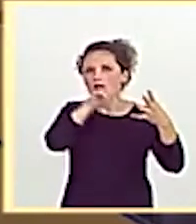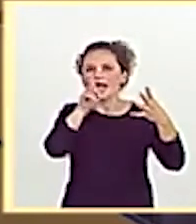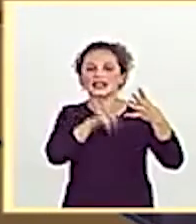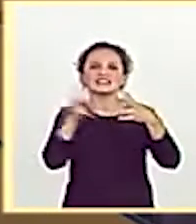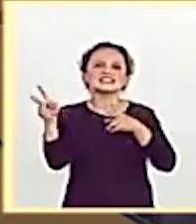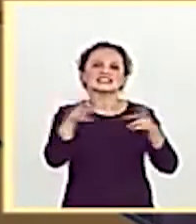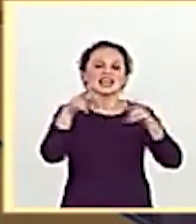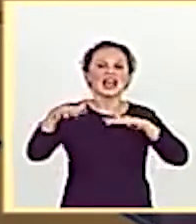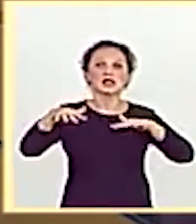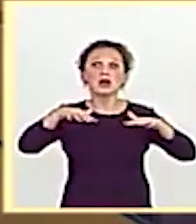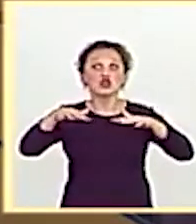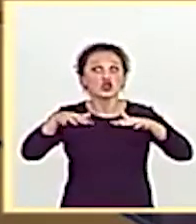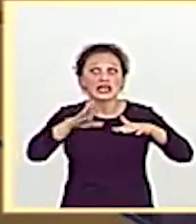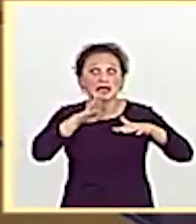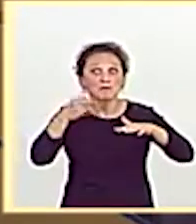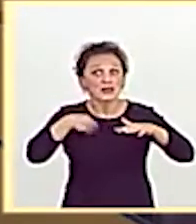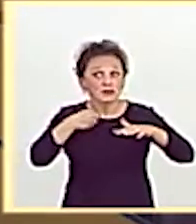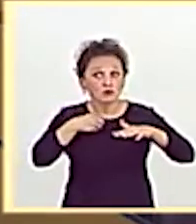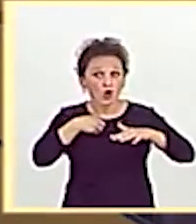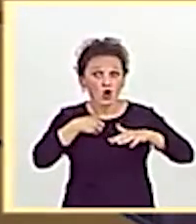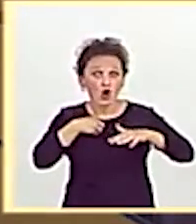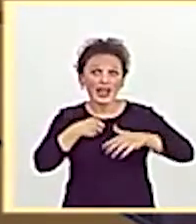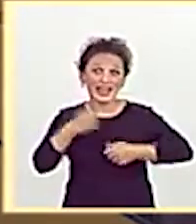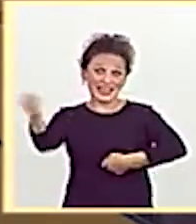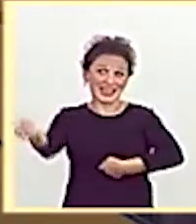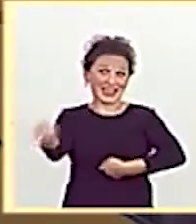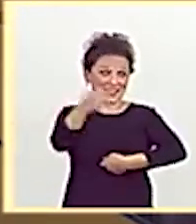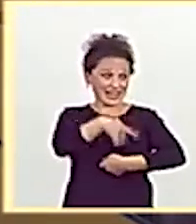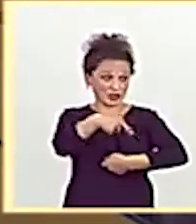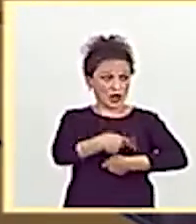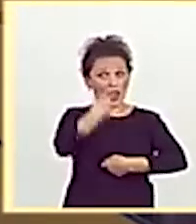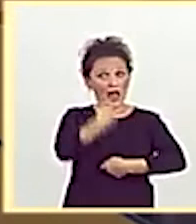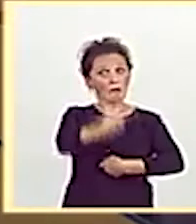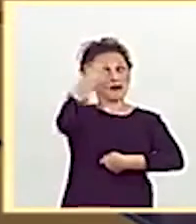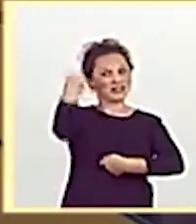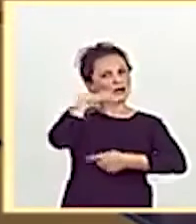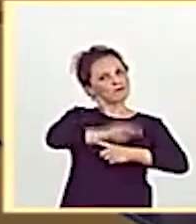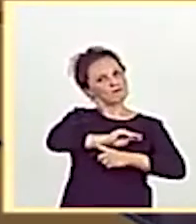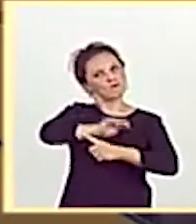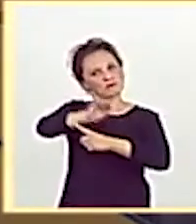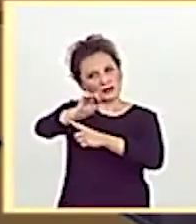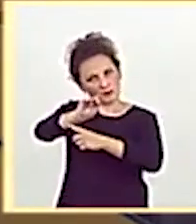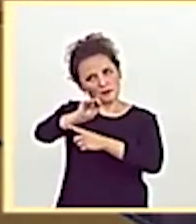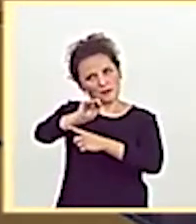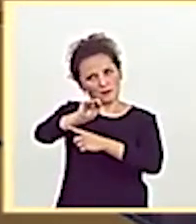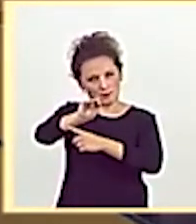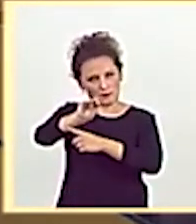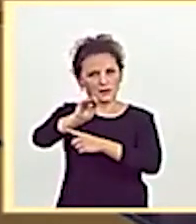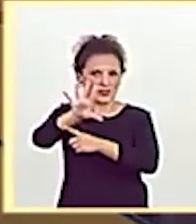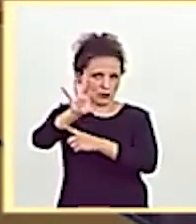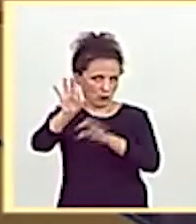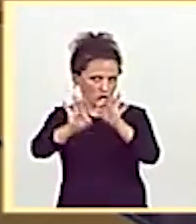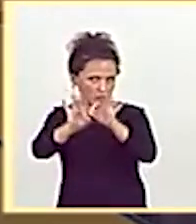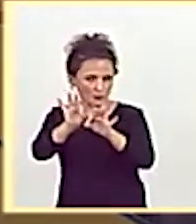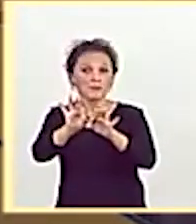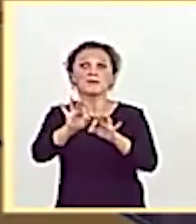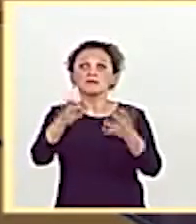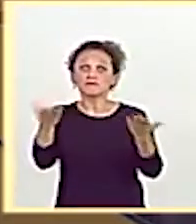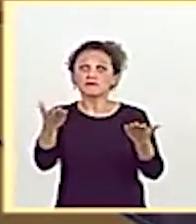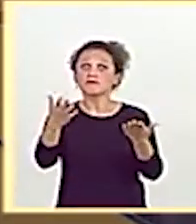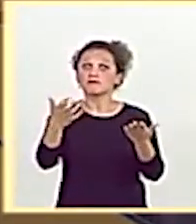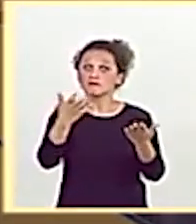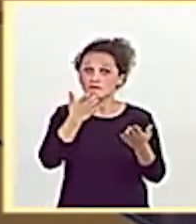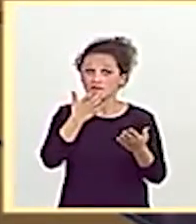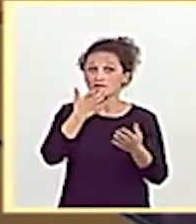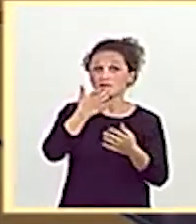animación con el 5% de los ingresos de vengados en el ejercicio anterior conforme a su cuenta de explotación. Para los prestadores de servicios